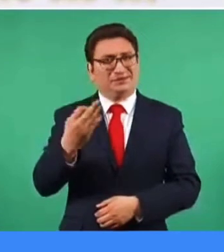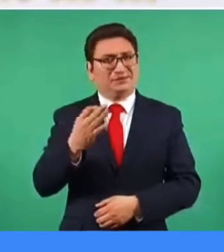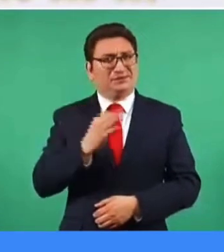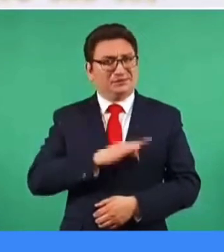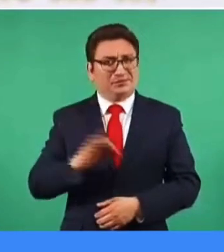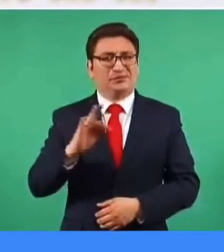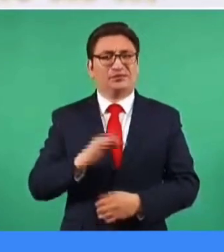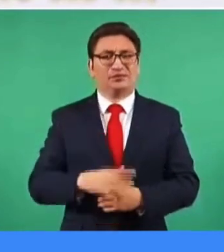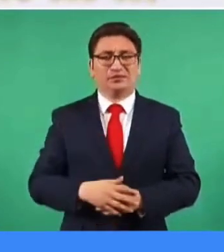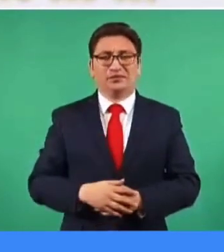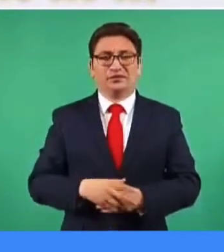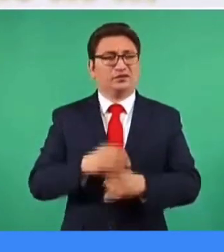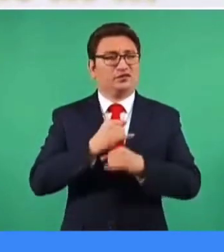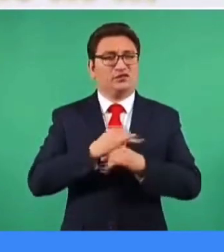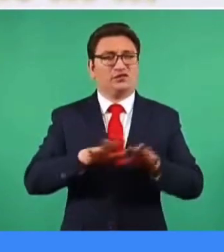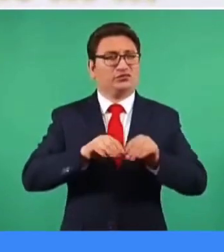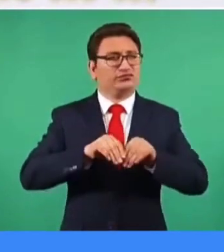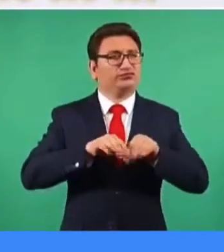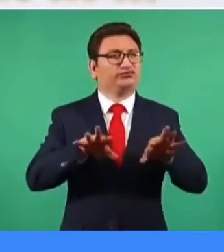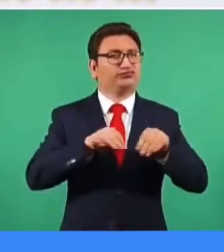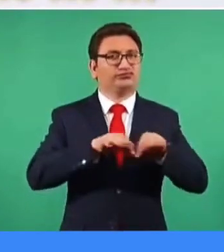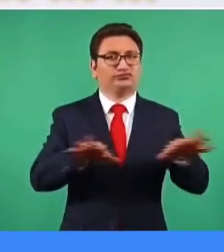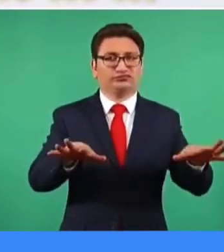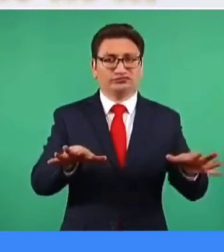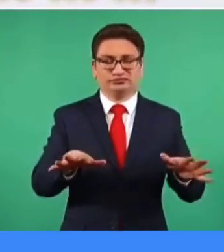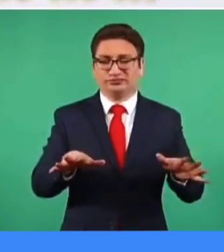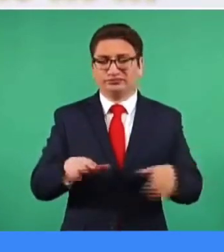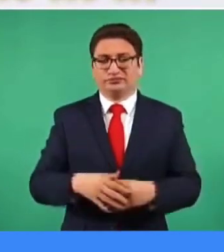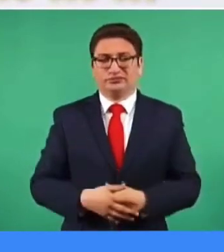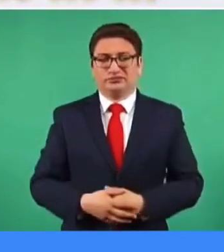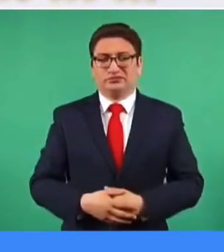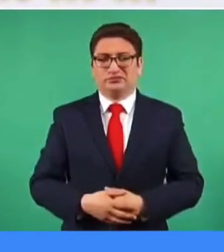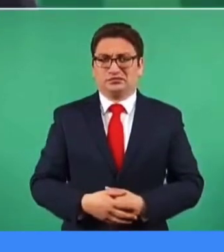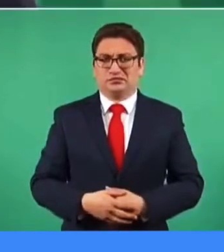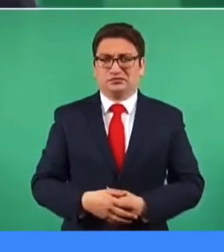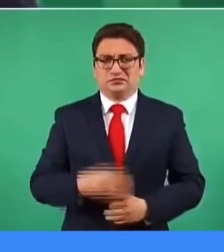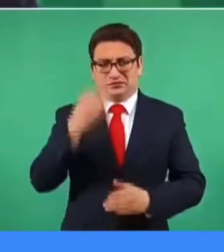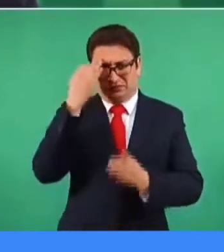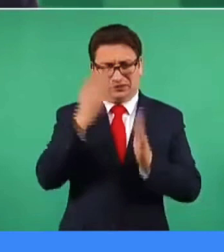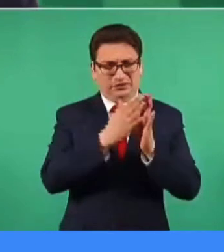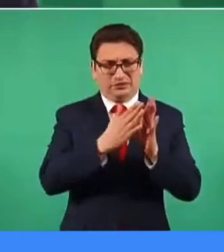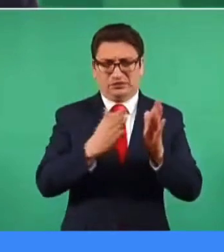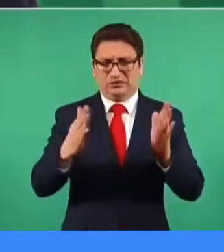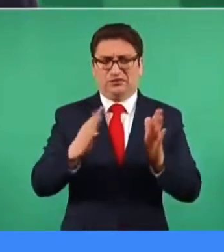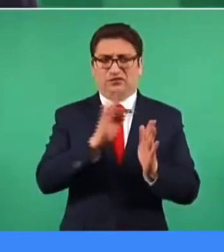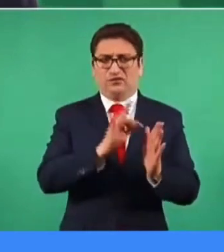de información, hay tiempos oficiales.